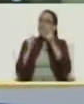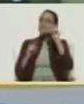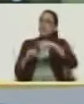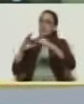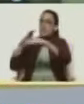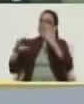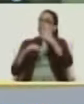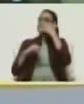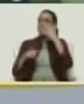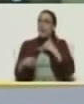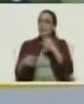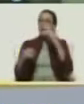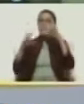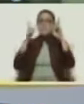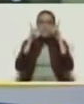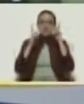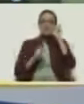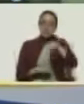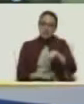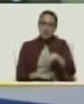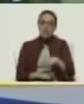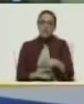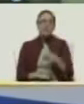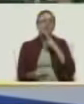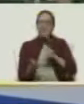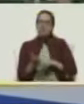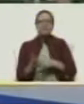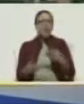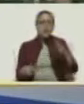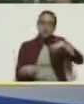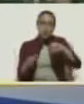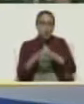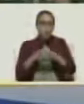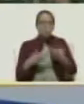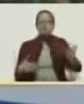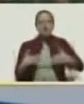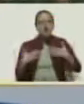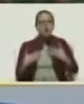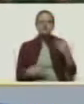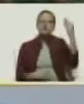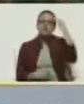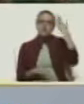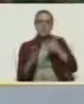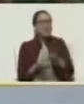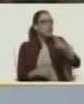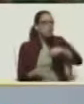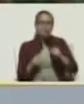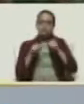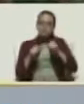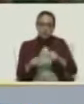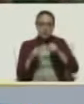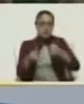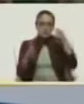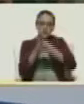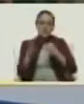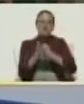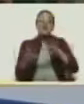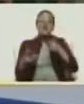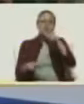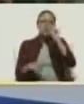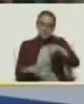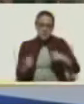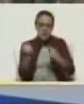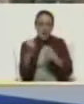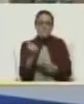estuvo lloviendo. Y bueno, me da mucha alegría saber que todo sigue y que usted siempre está al lado del pueblo.